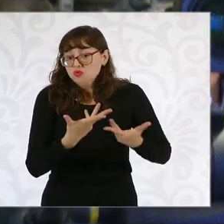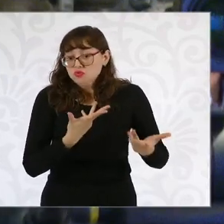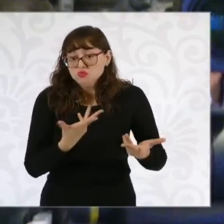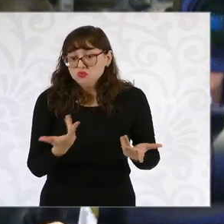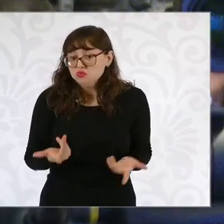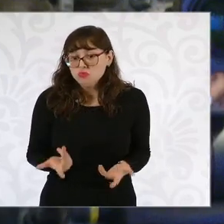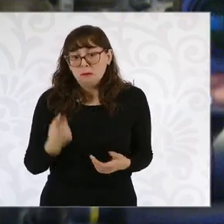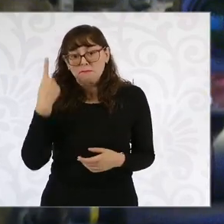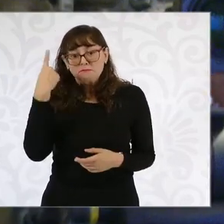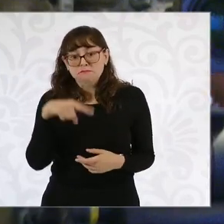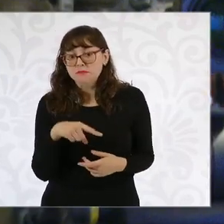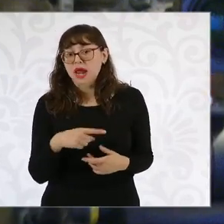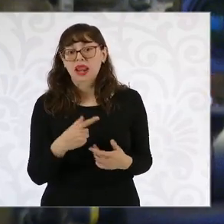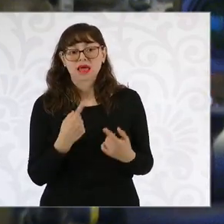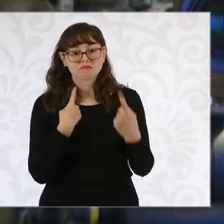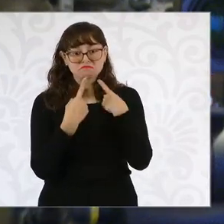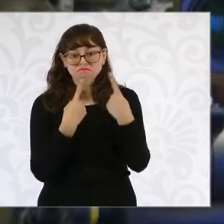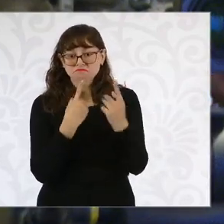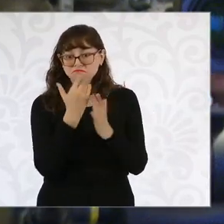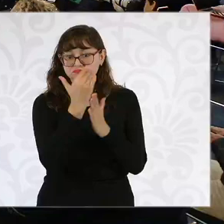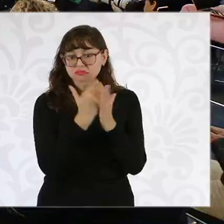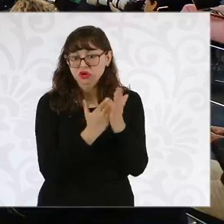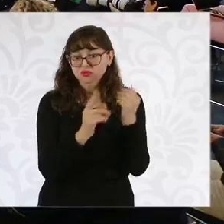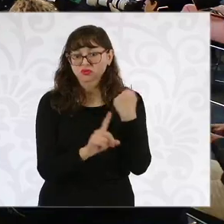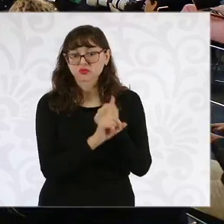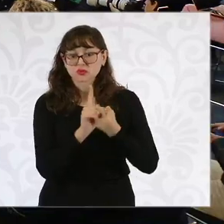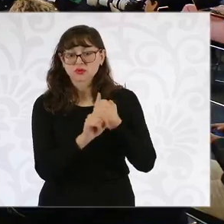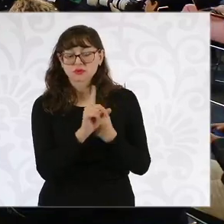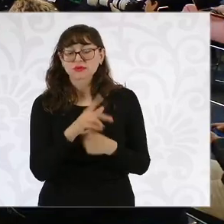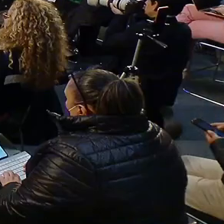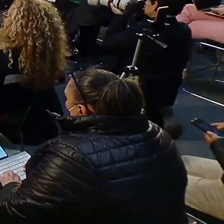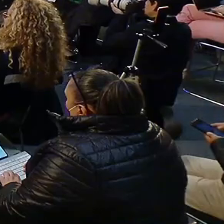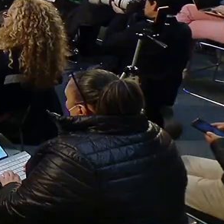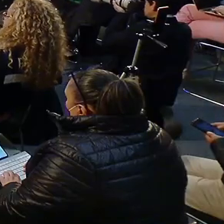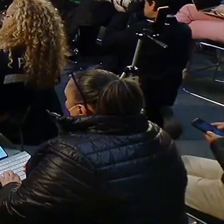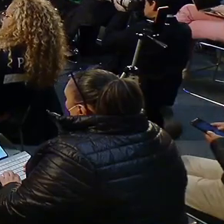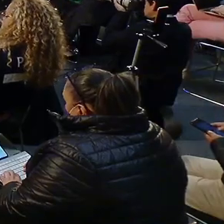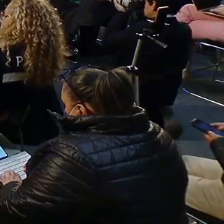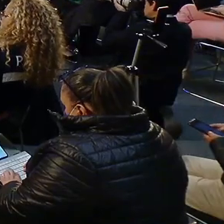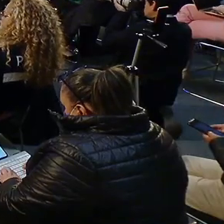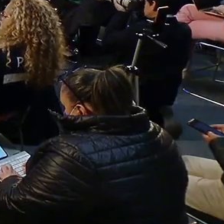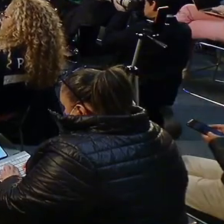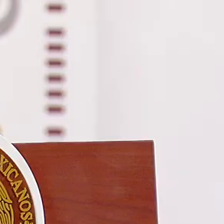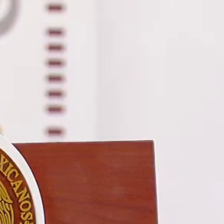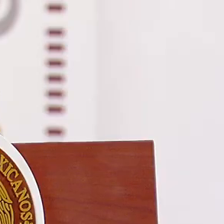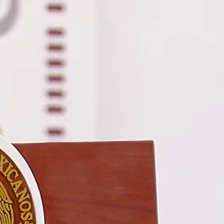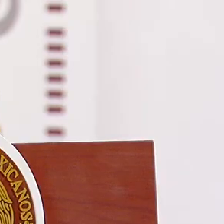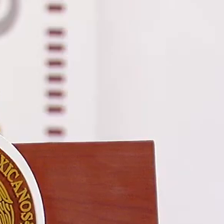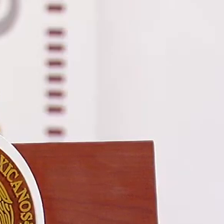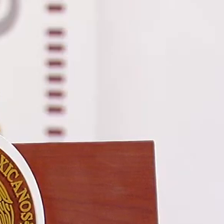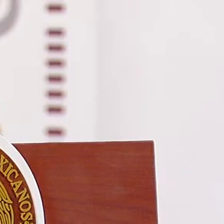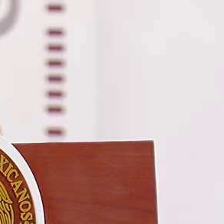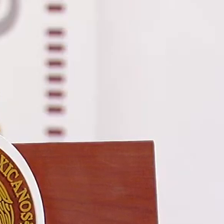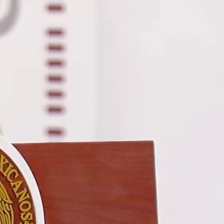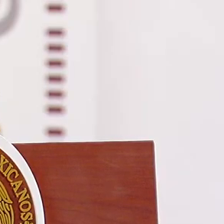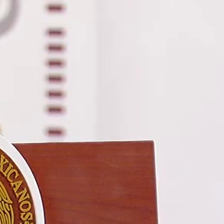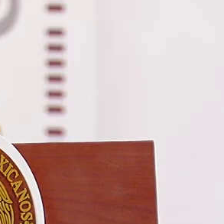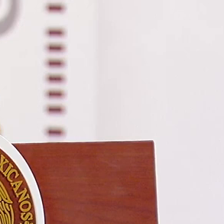con algunas células, no sé. Es la primera pregunta. Sí. En el primer caso, pues, hay mucha hipocresía.